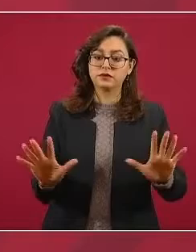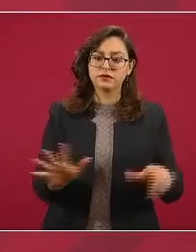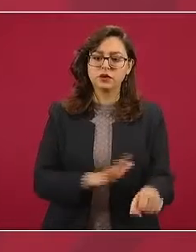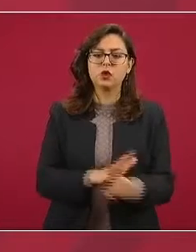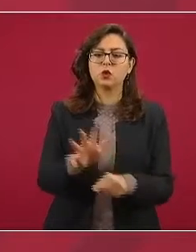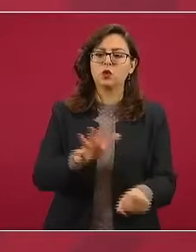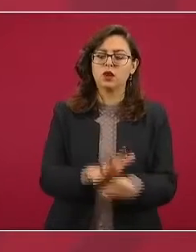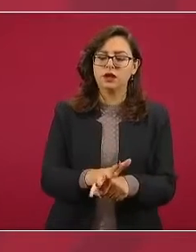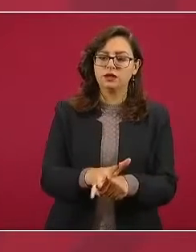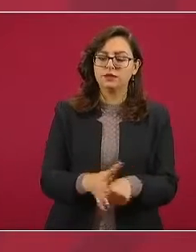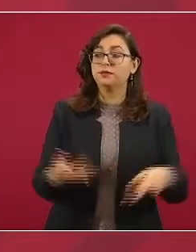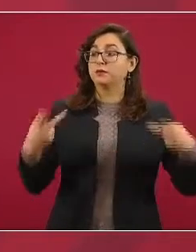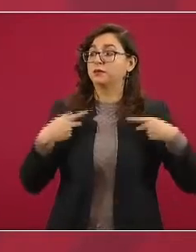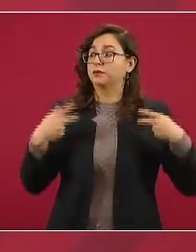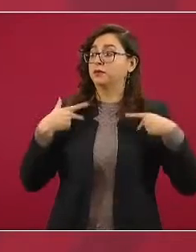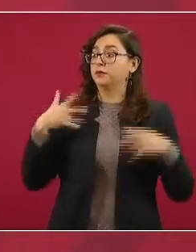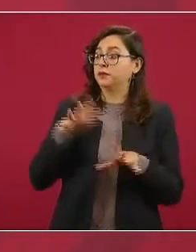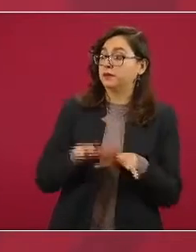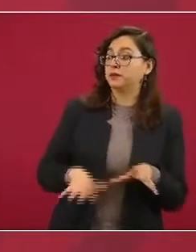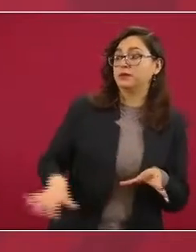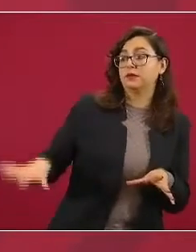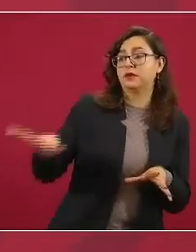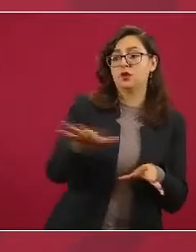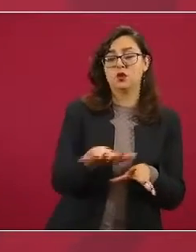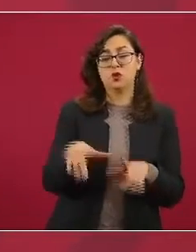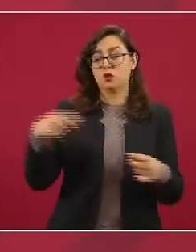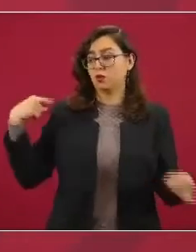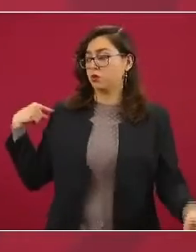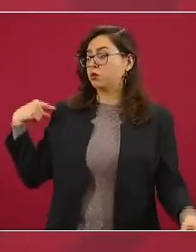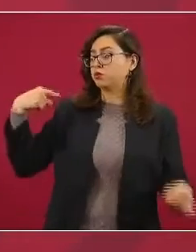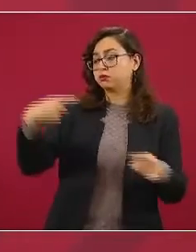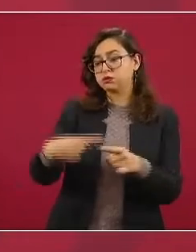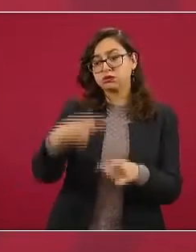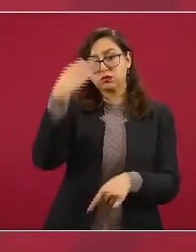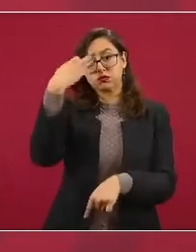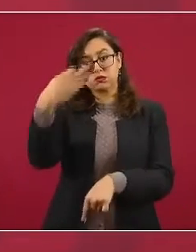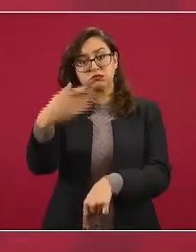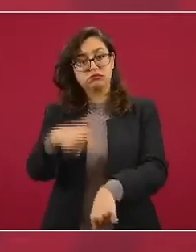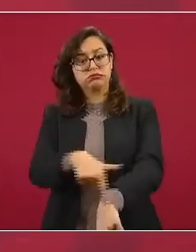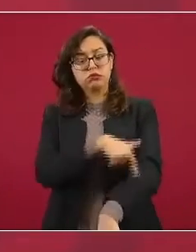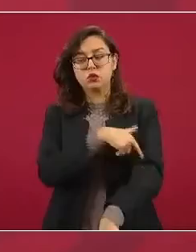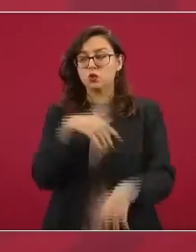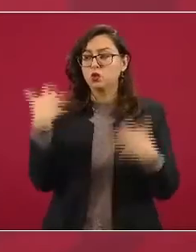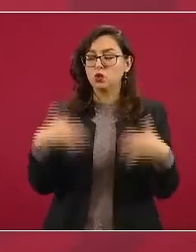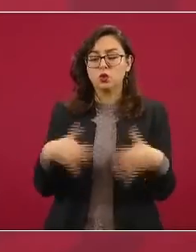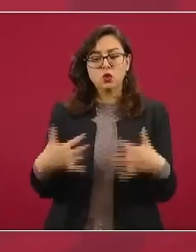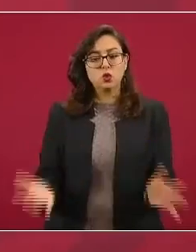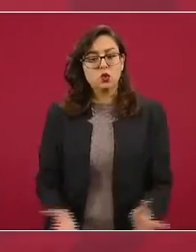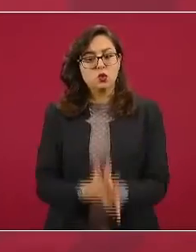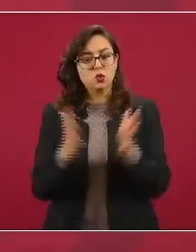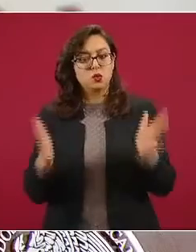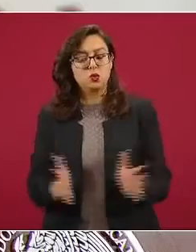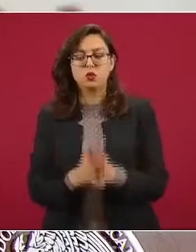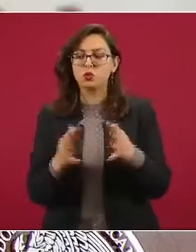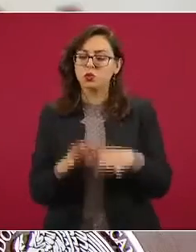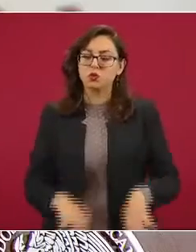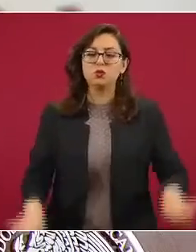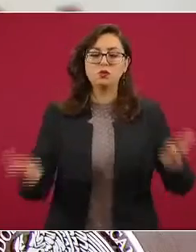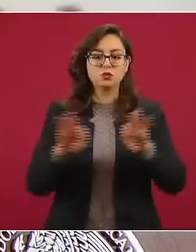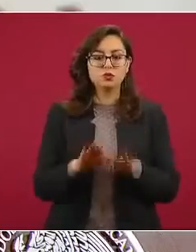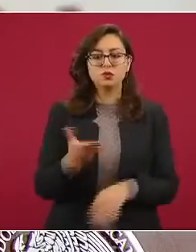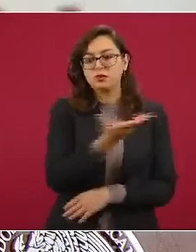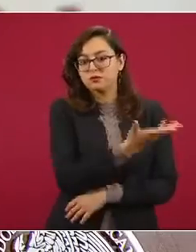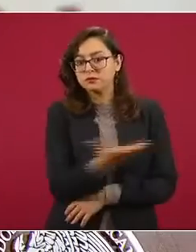contribuido en forma muy importante durante este largo trayecto de la pandemia. Gracias a todos ustedes,